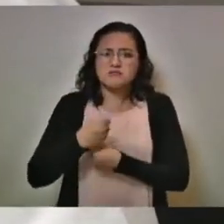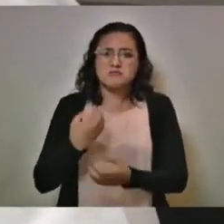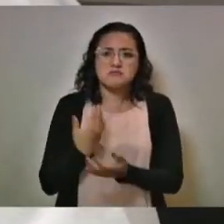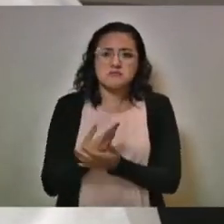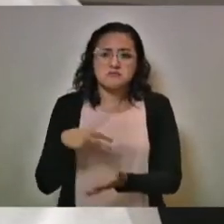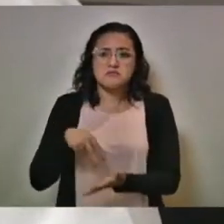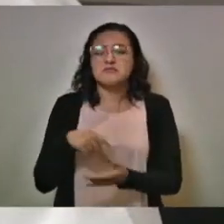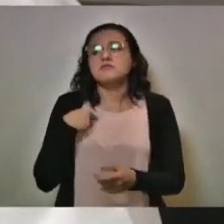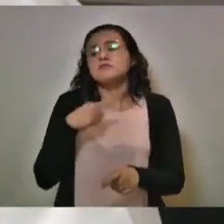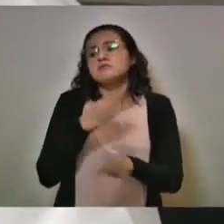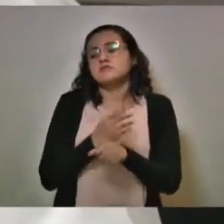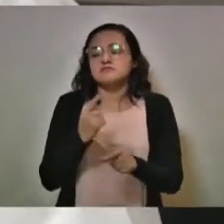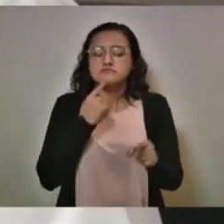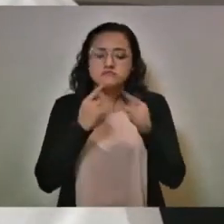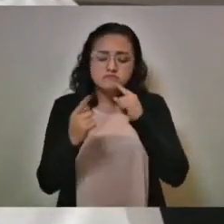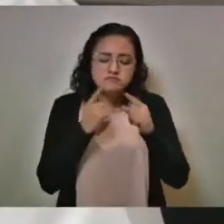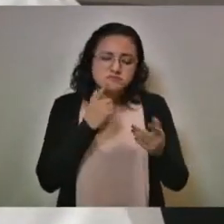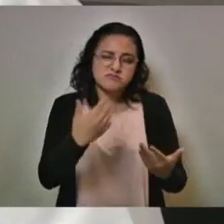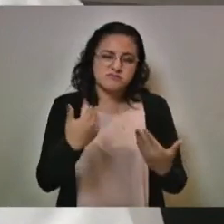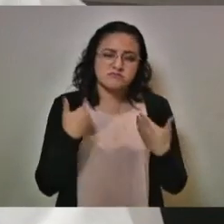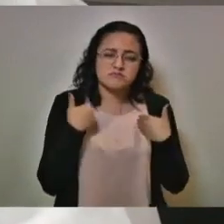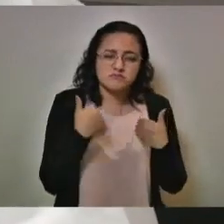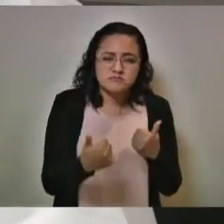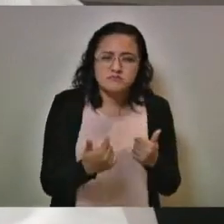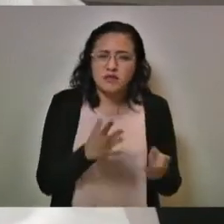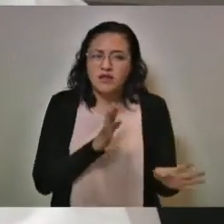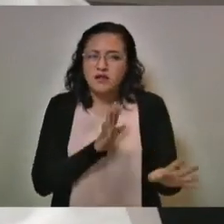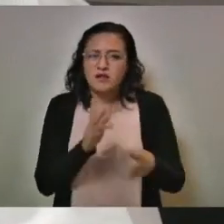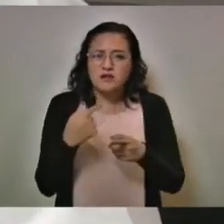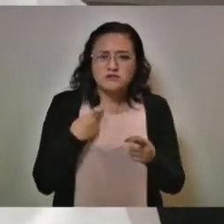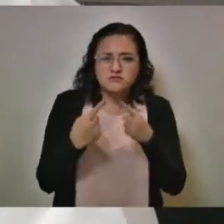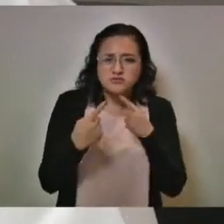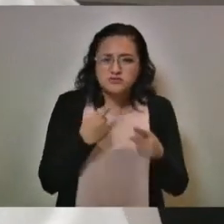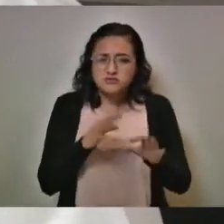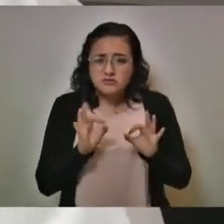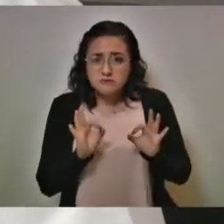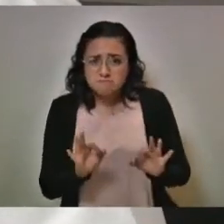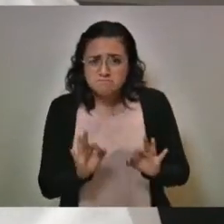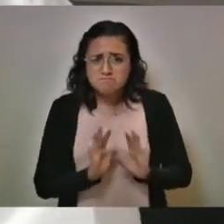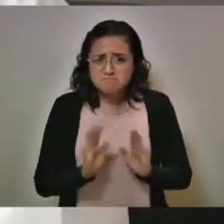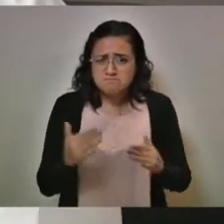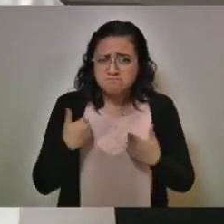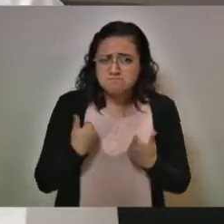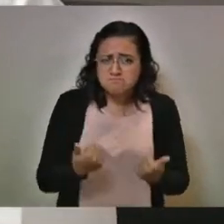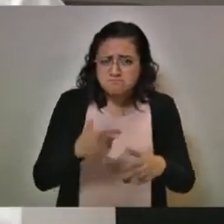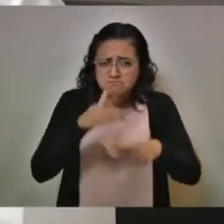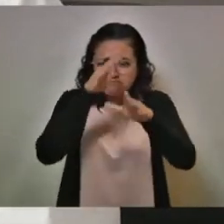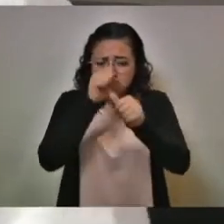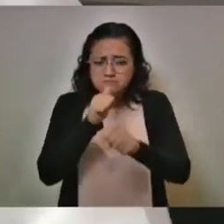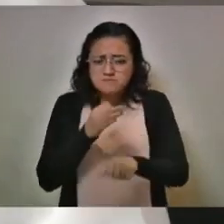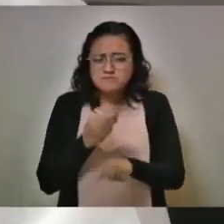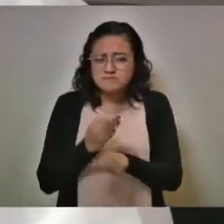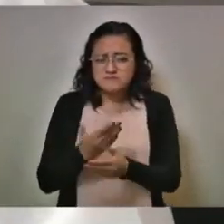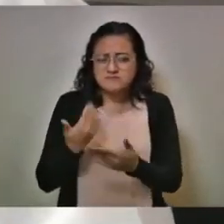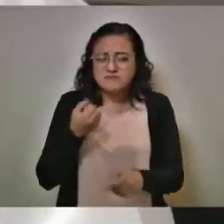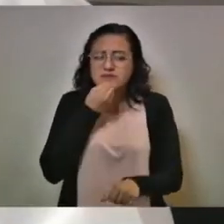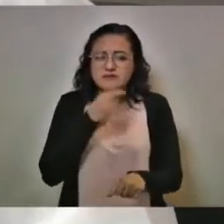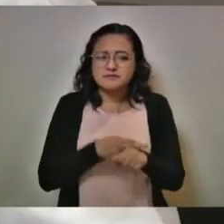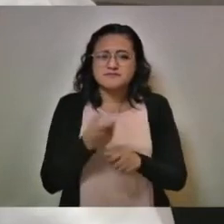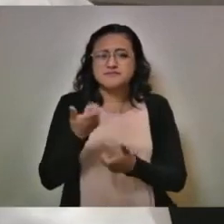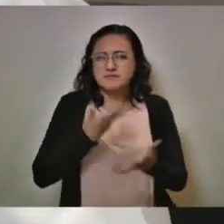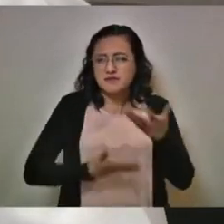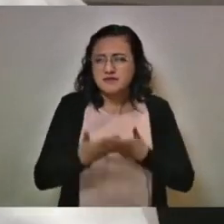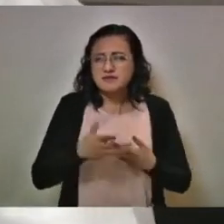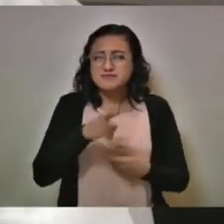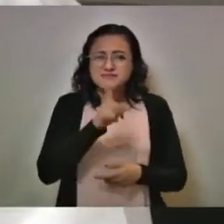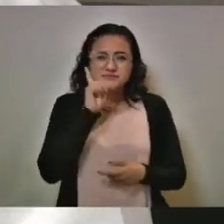a un diálogo con ellos y al entendimiento de que ya hay establecido, como acaba de mencionar la Secretaría de Economía,